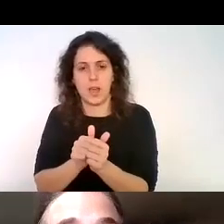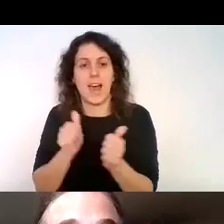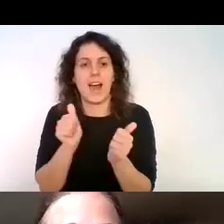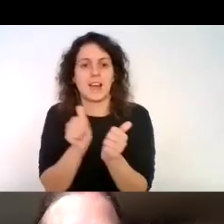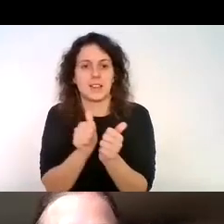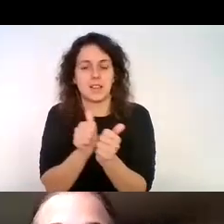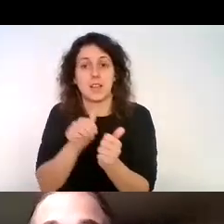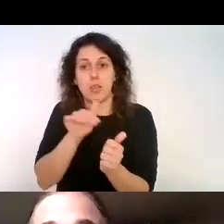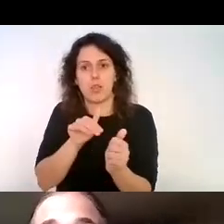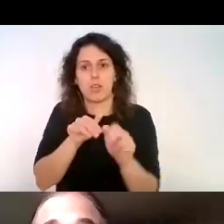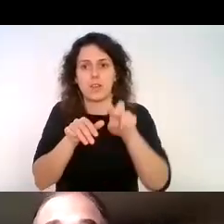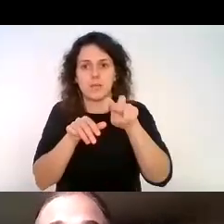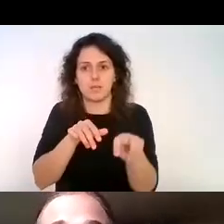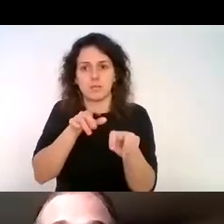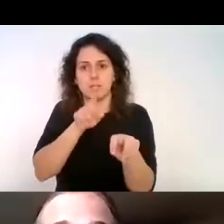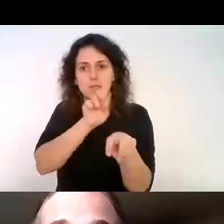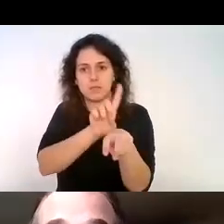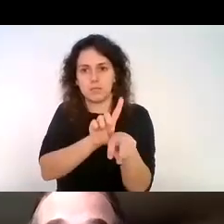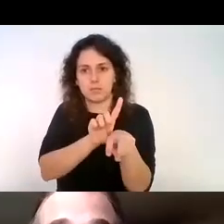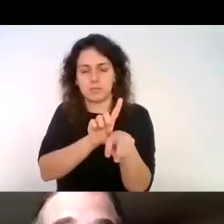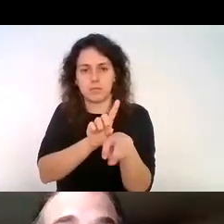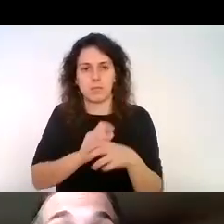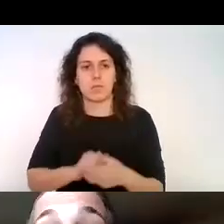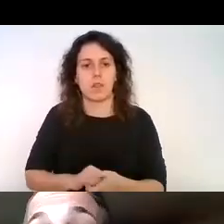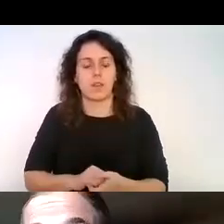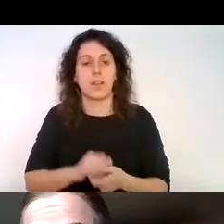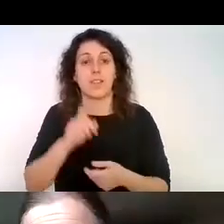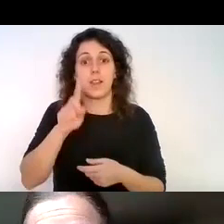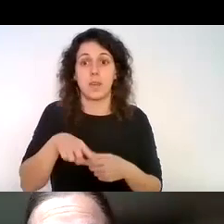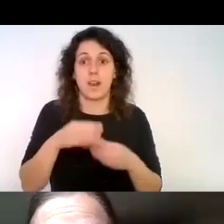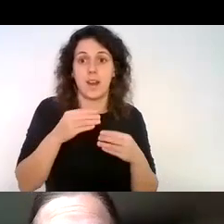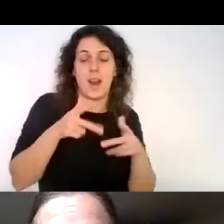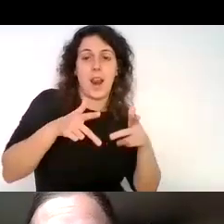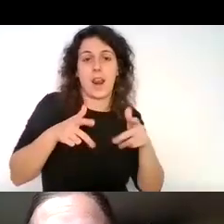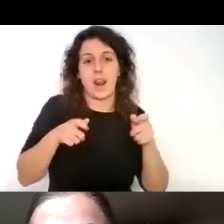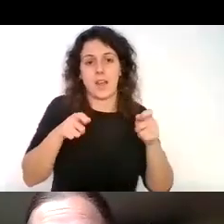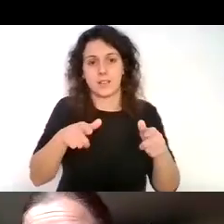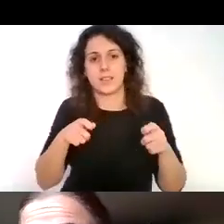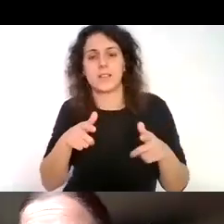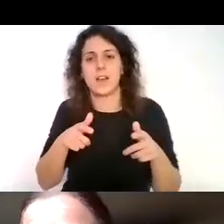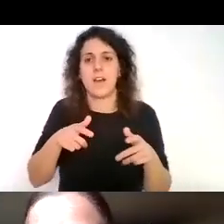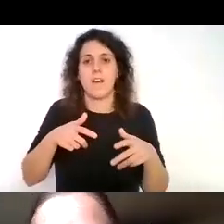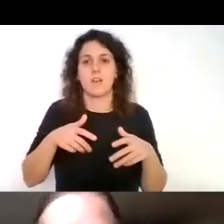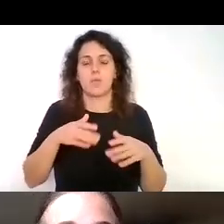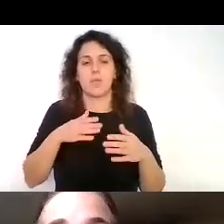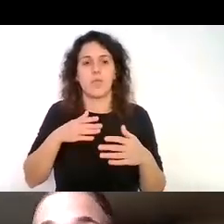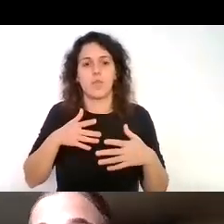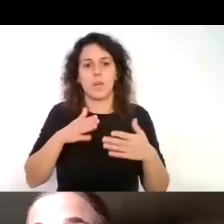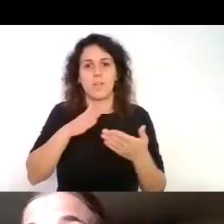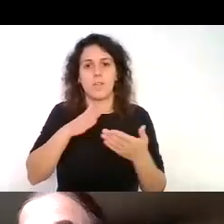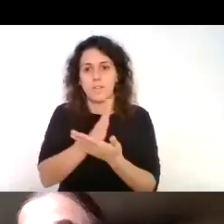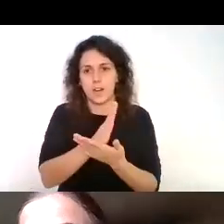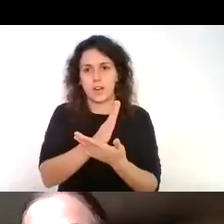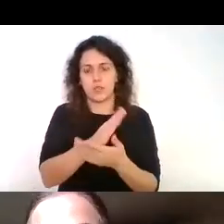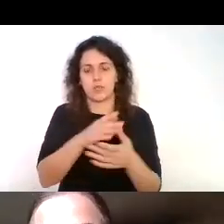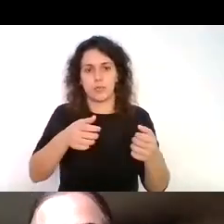la parte trasera se agregó a esa silla también unos frenos a discos se modificó para que sea